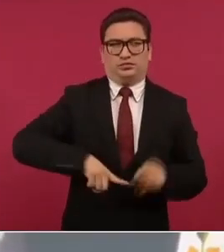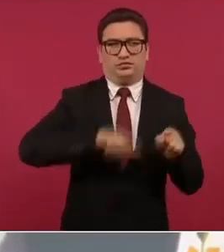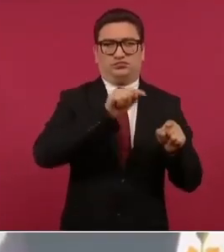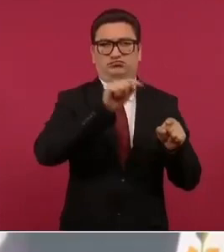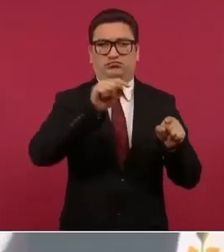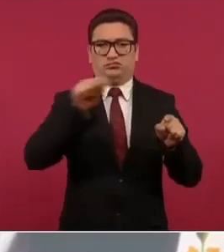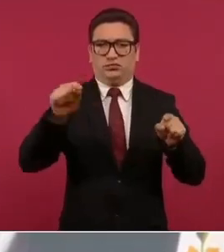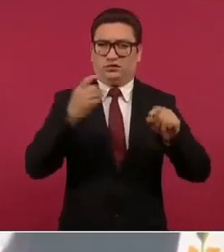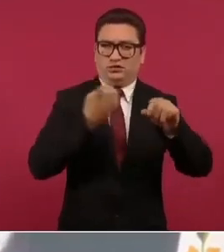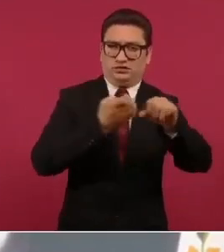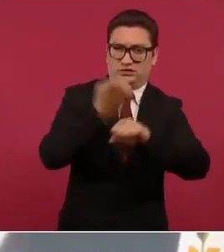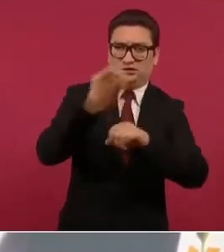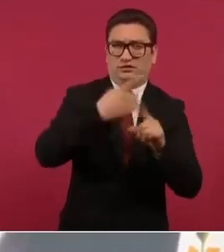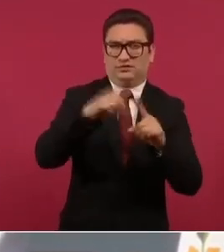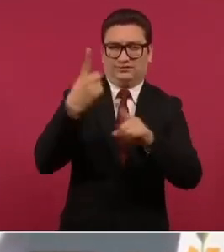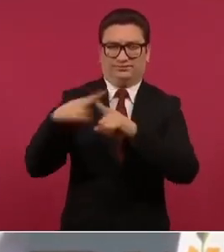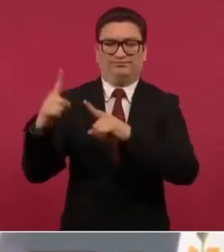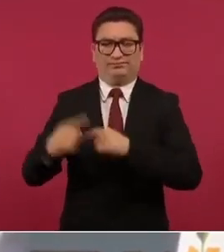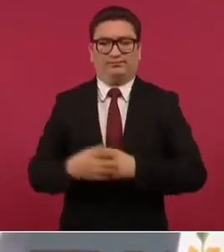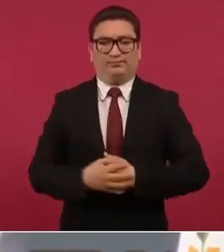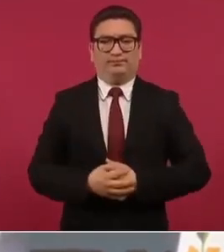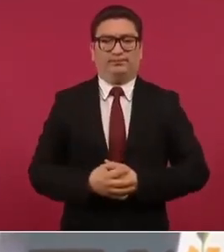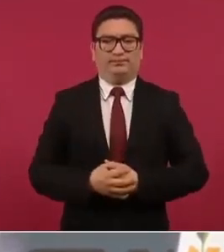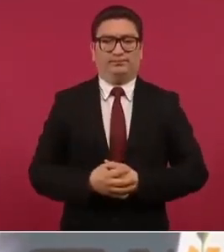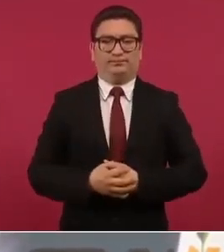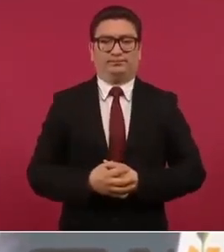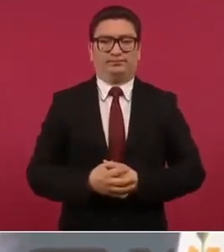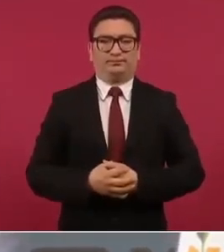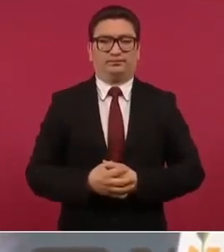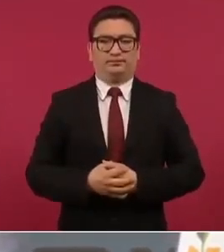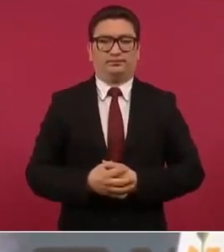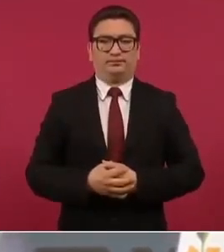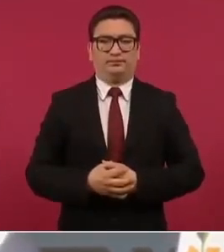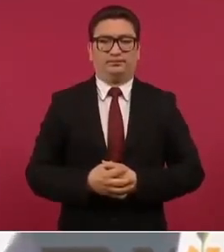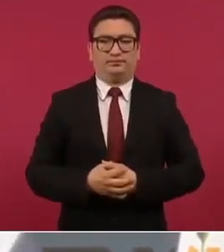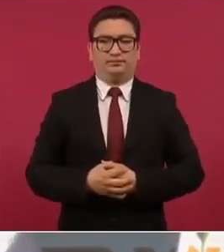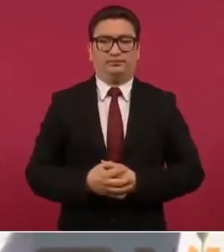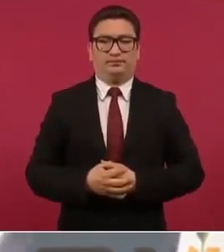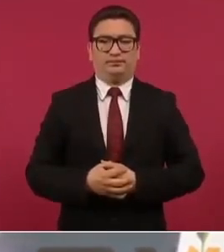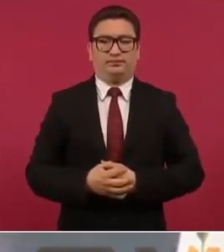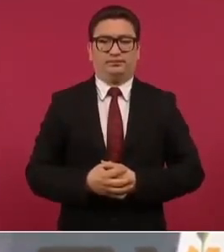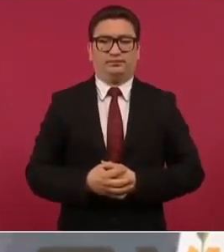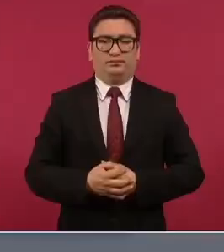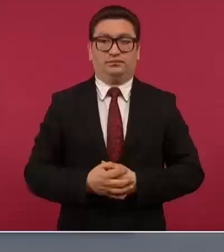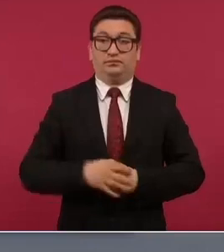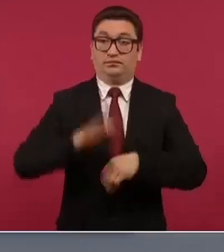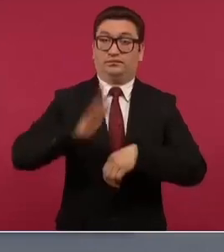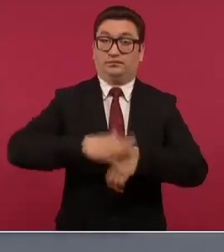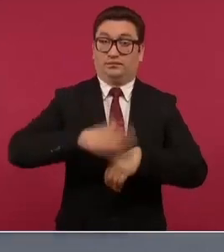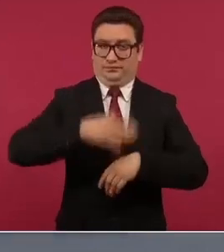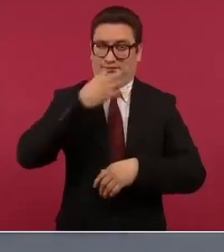estatales para dar un dato